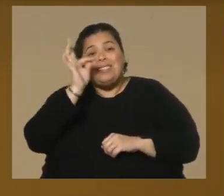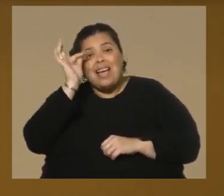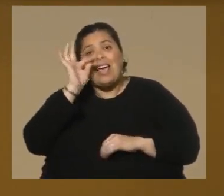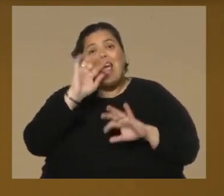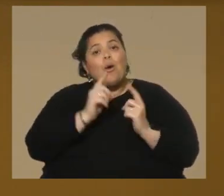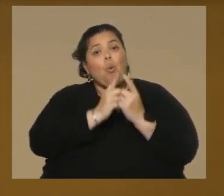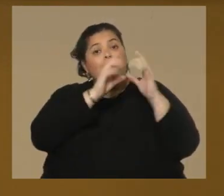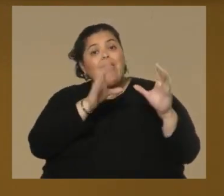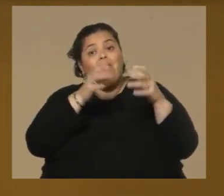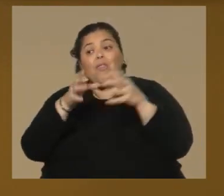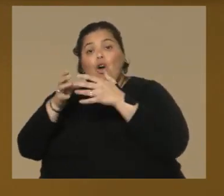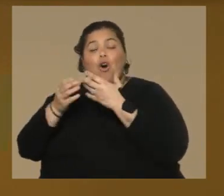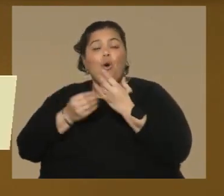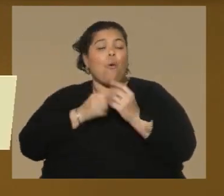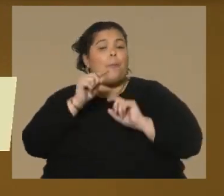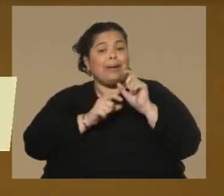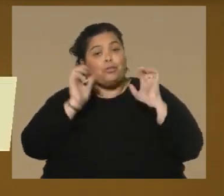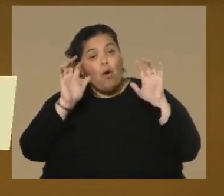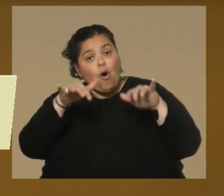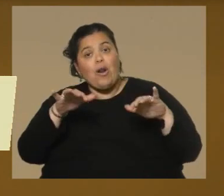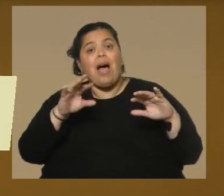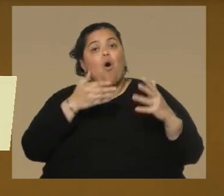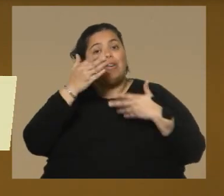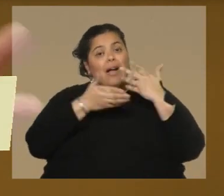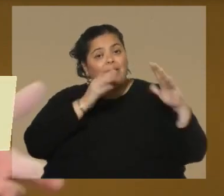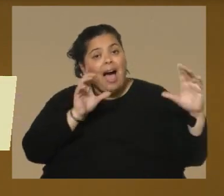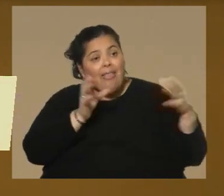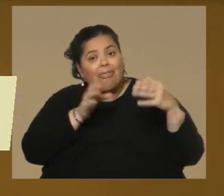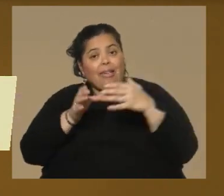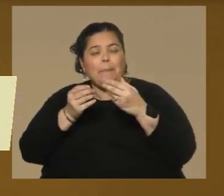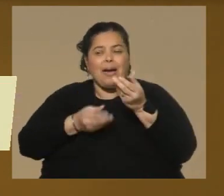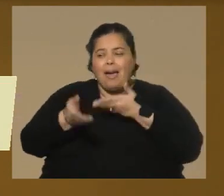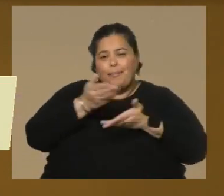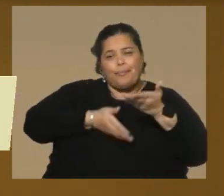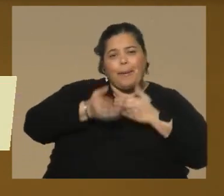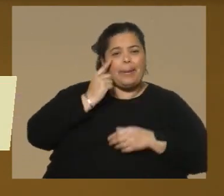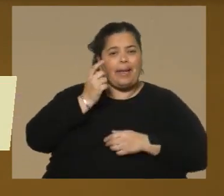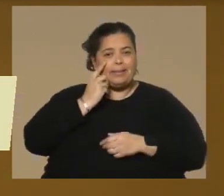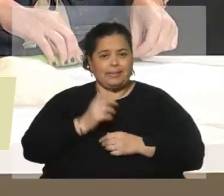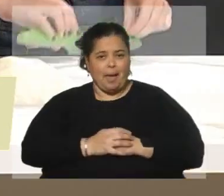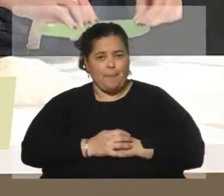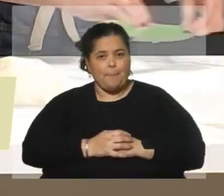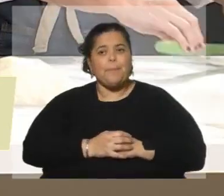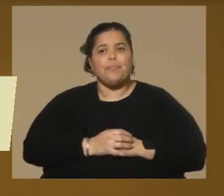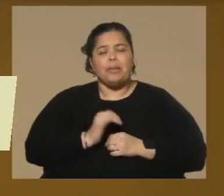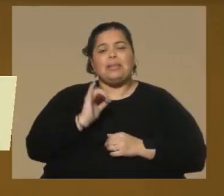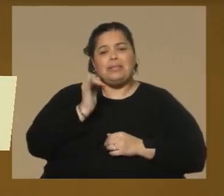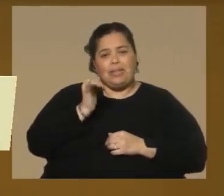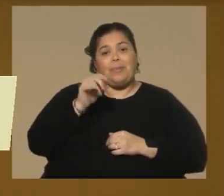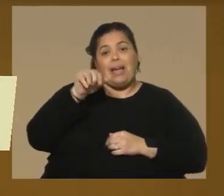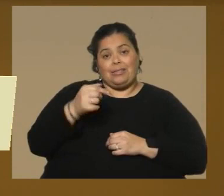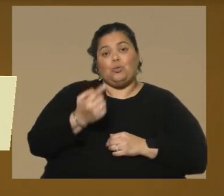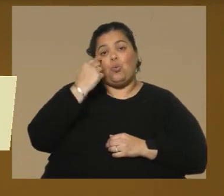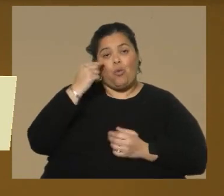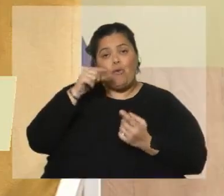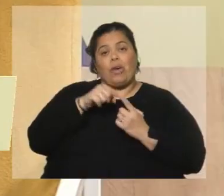encuentros entre los cantantes que vienen para poder transmitir un poco más sus experiencias? Sí, claro, ese es uno de los propósitos